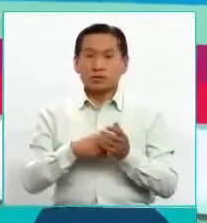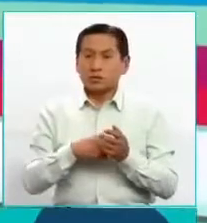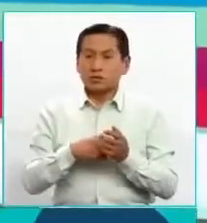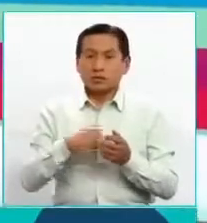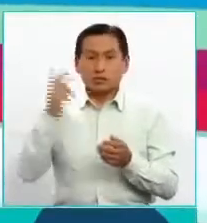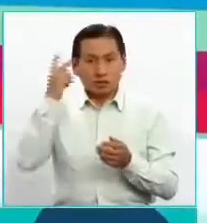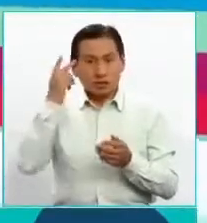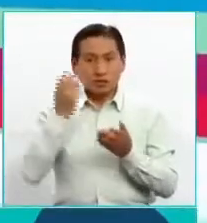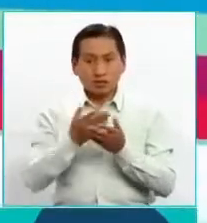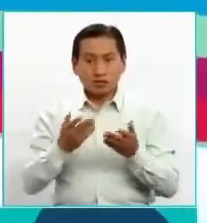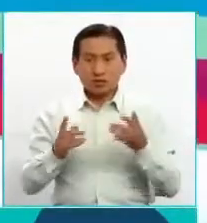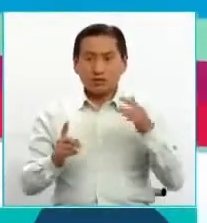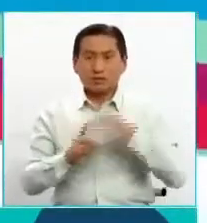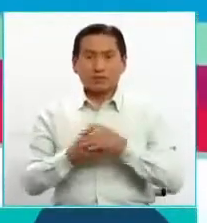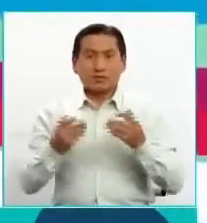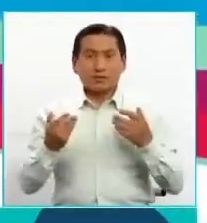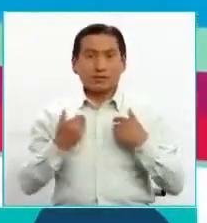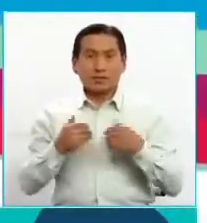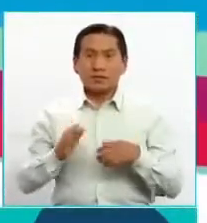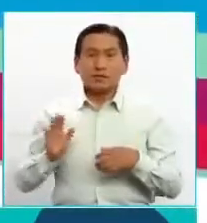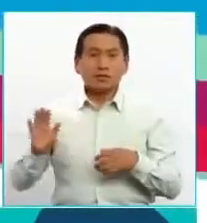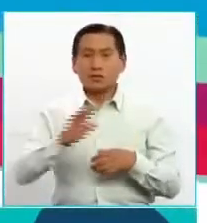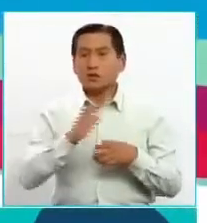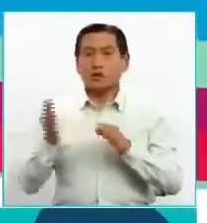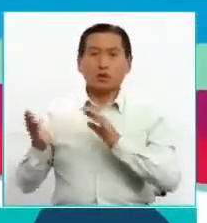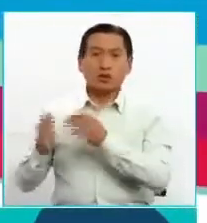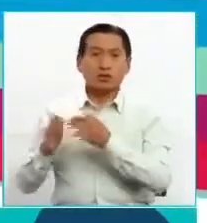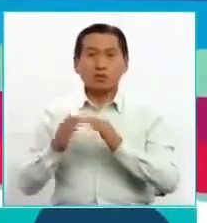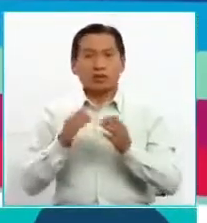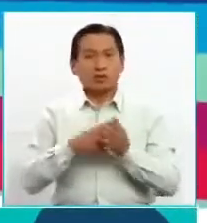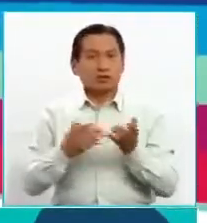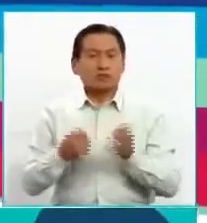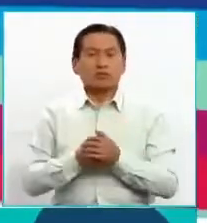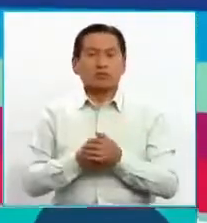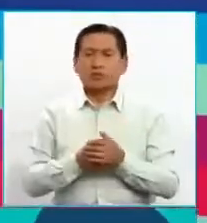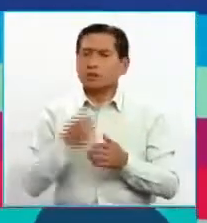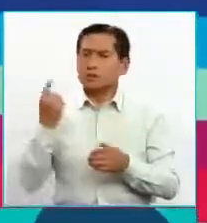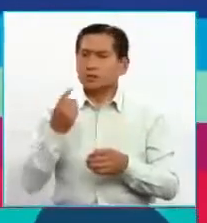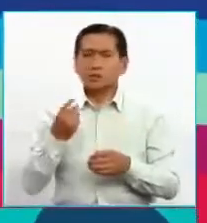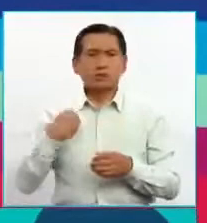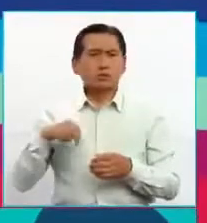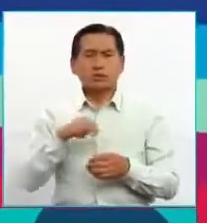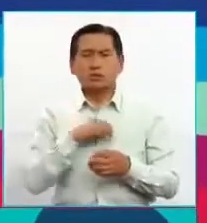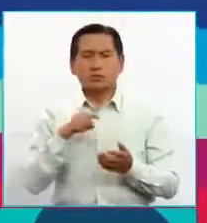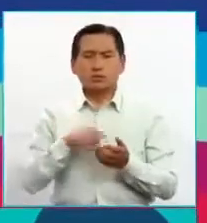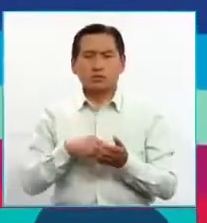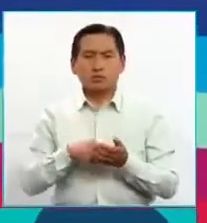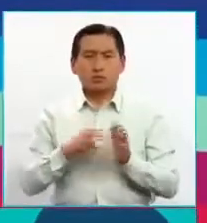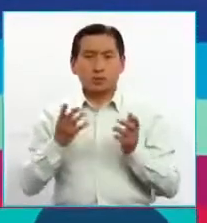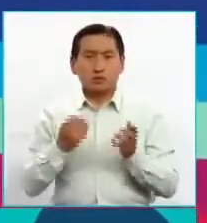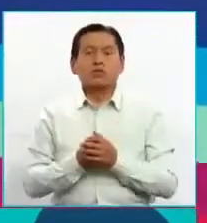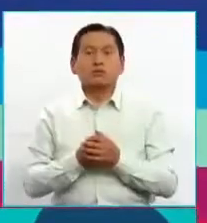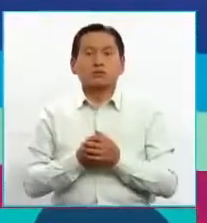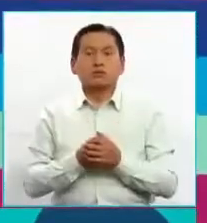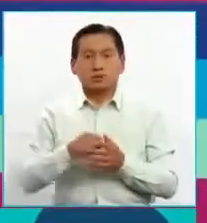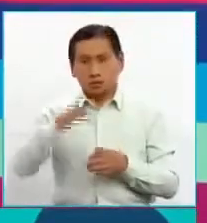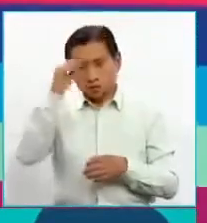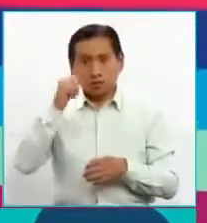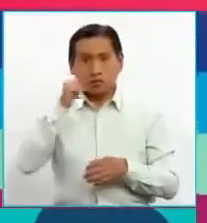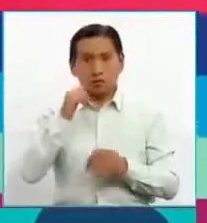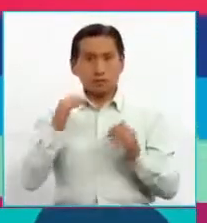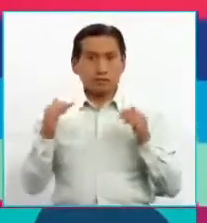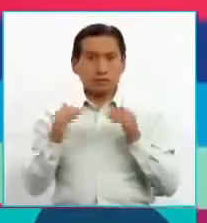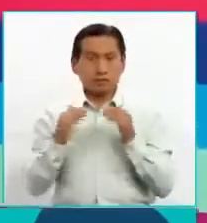o política que hemos ejercido desde nuestras comunidades, siempre hemos manejado esto, el chachauarmi.